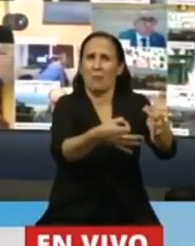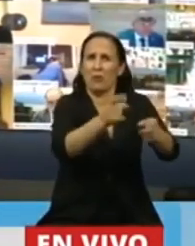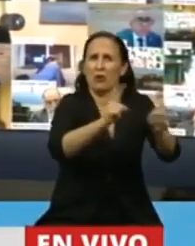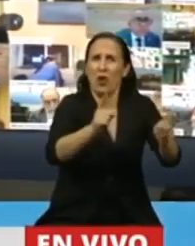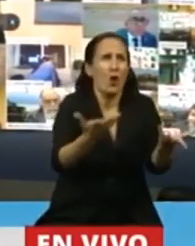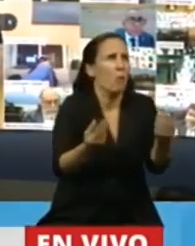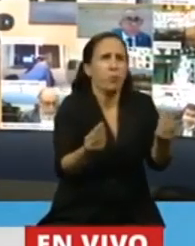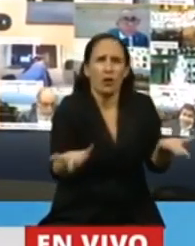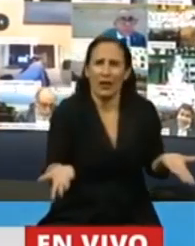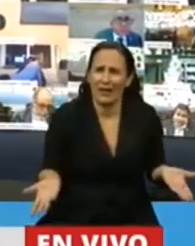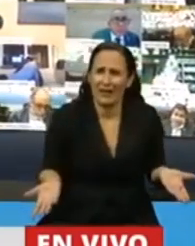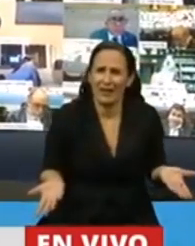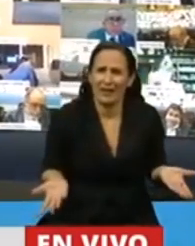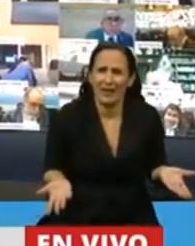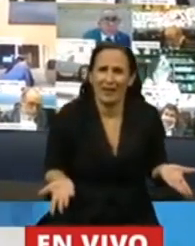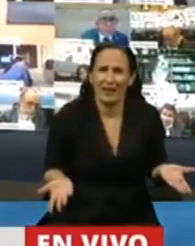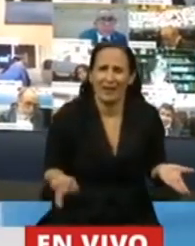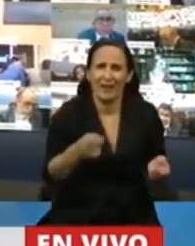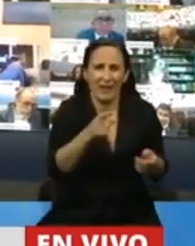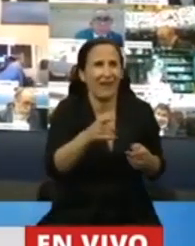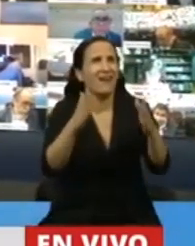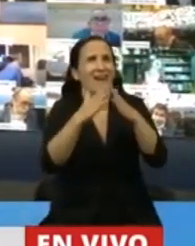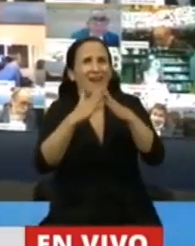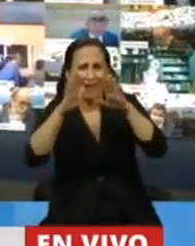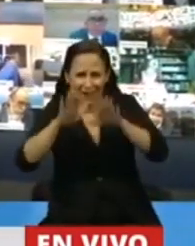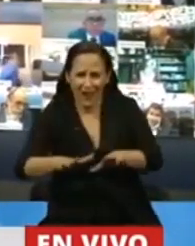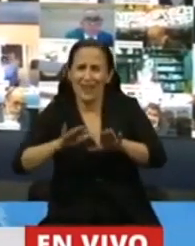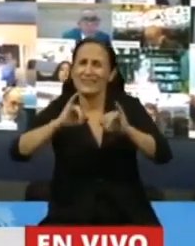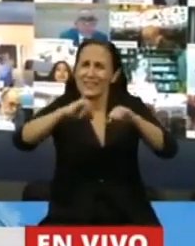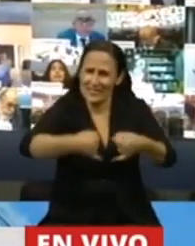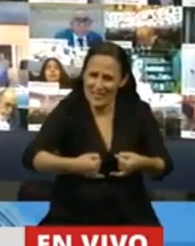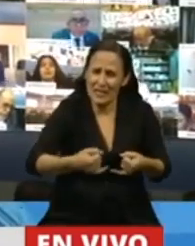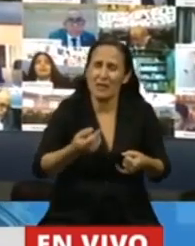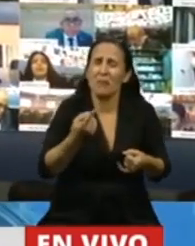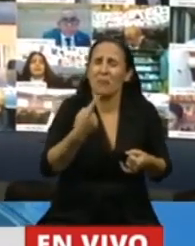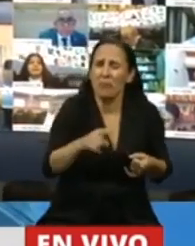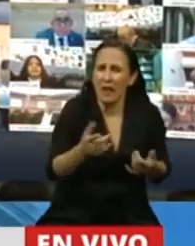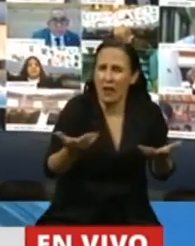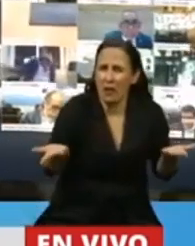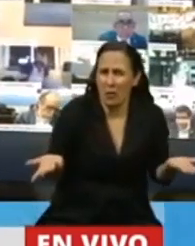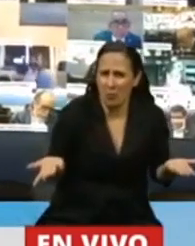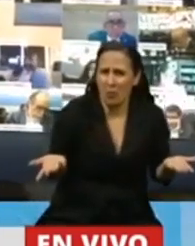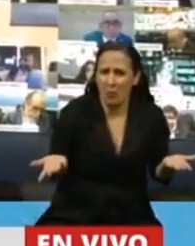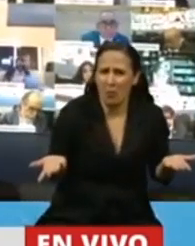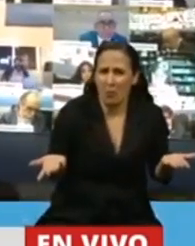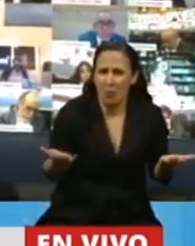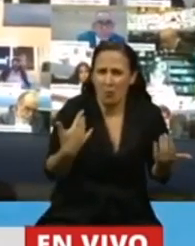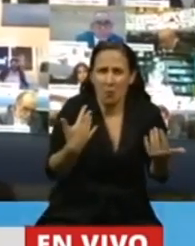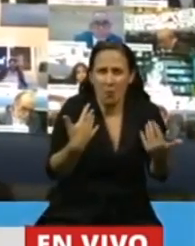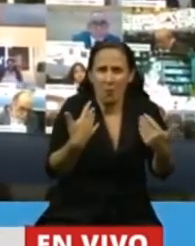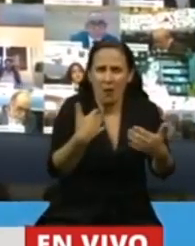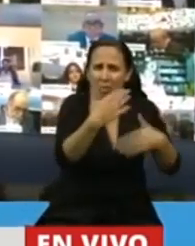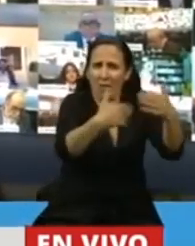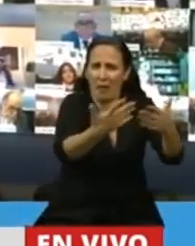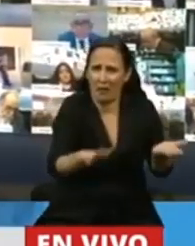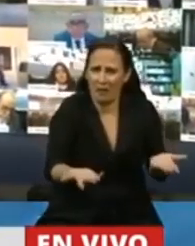conservando en la aislación social lo que hay y hay que tener como se ha dicho bien? Y por supuesto que